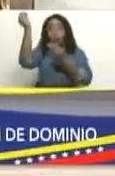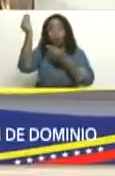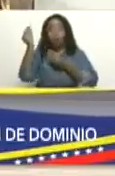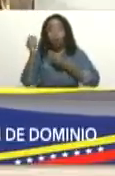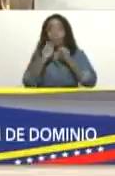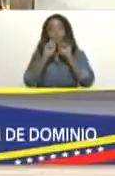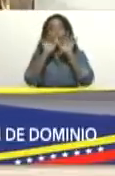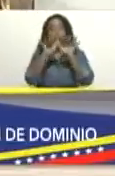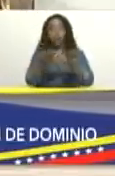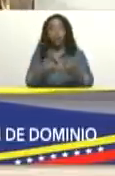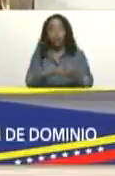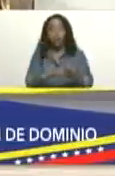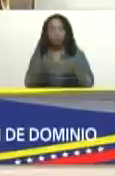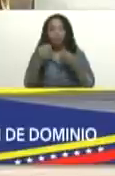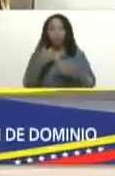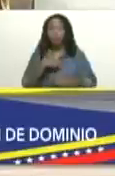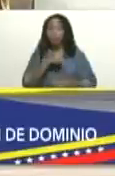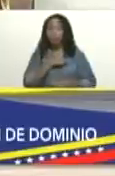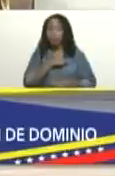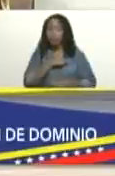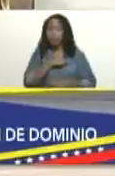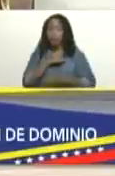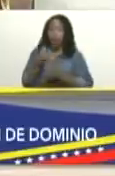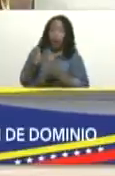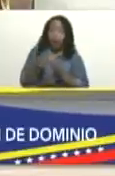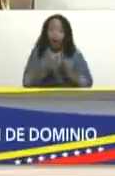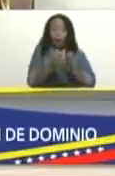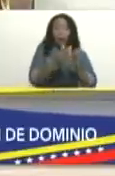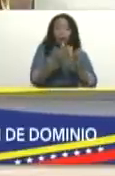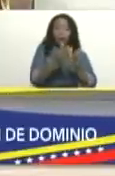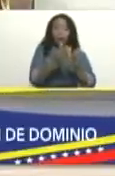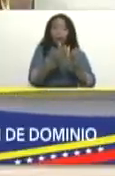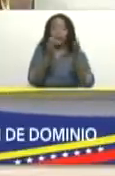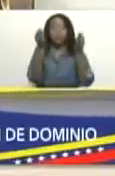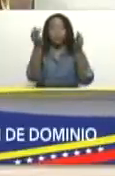bendiciones para nosotros y por el camino de la rectitud